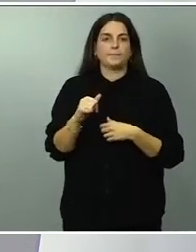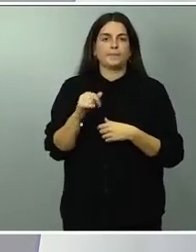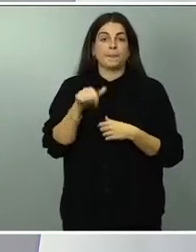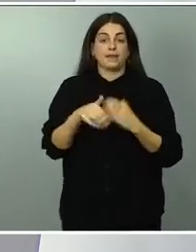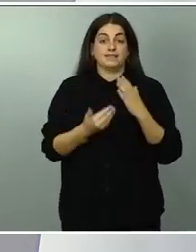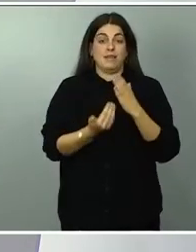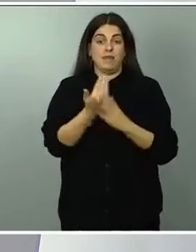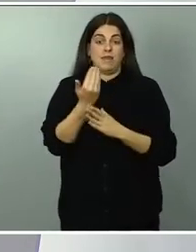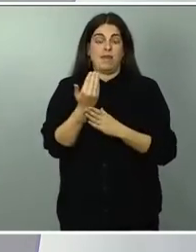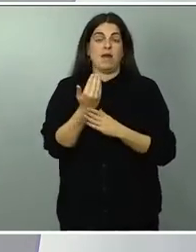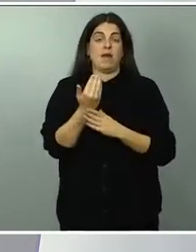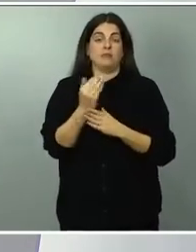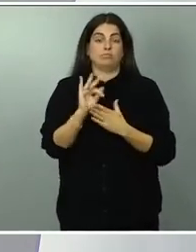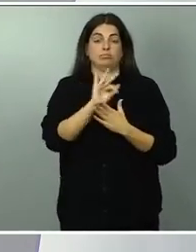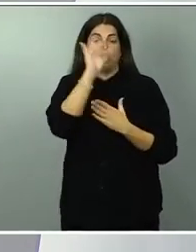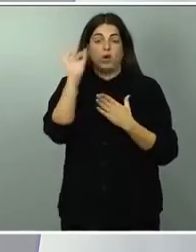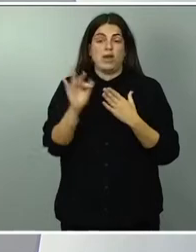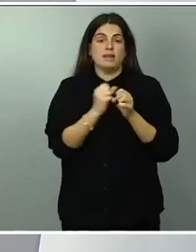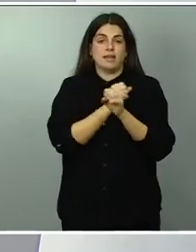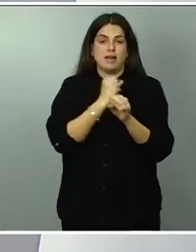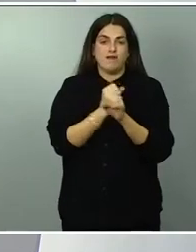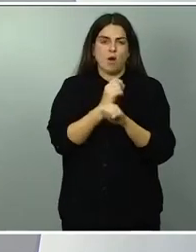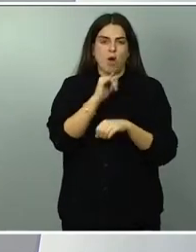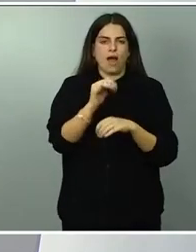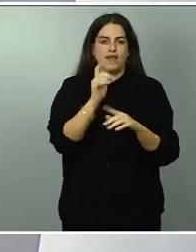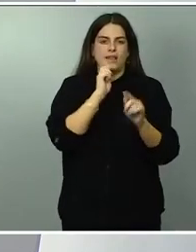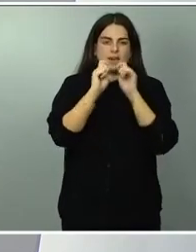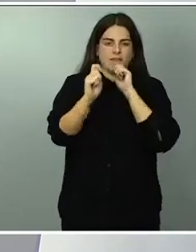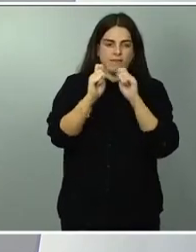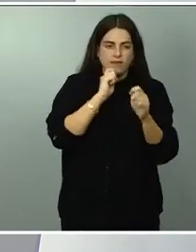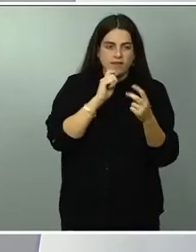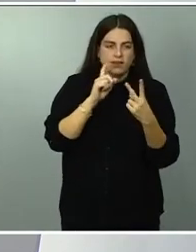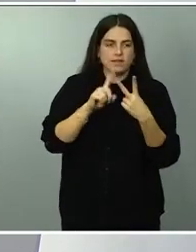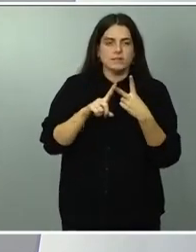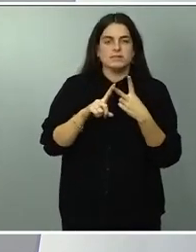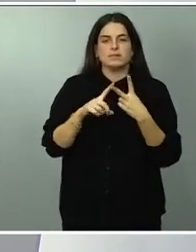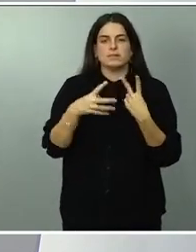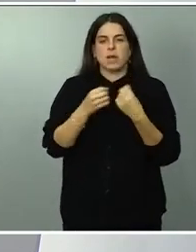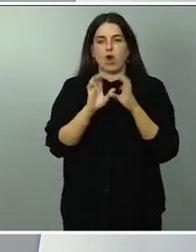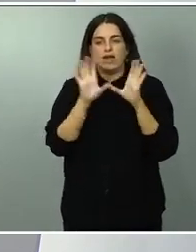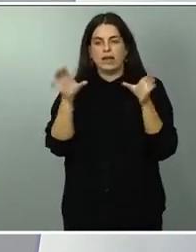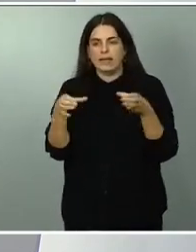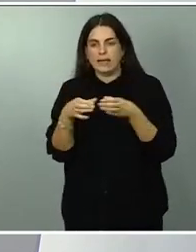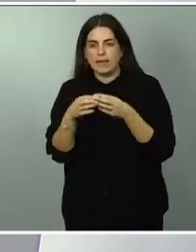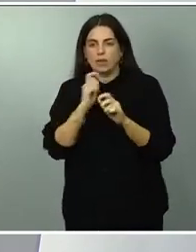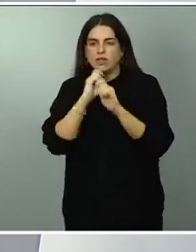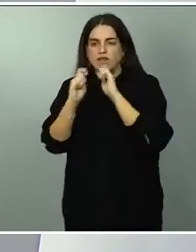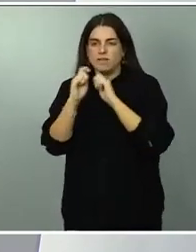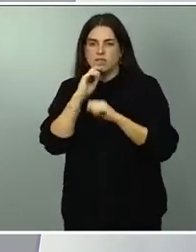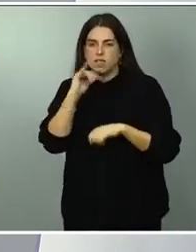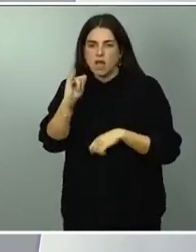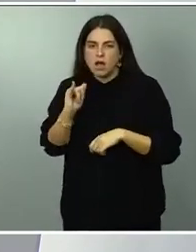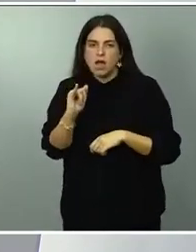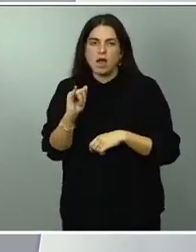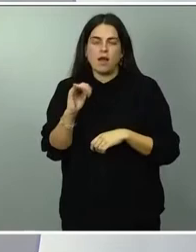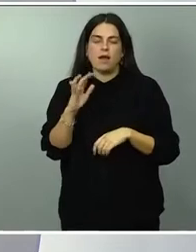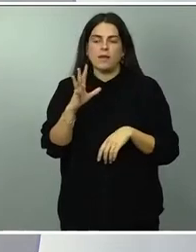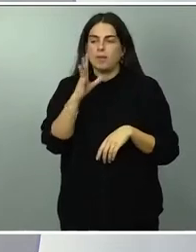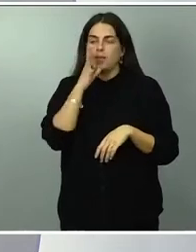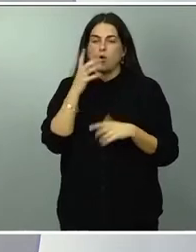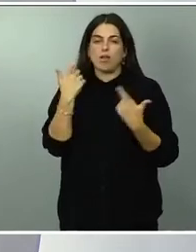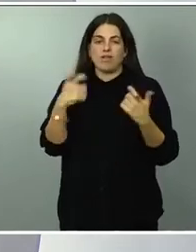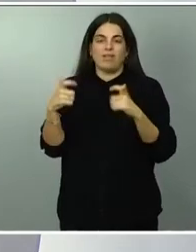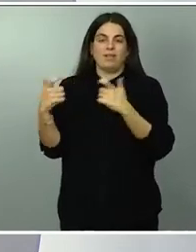entrevistas lo saben tanto con miembros del gobierno como con el equipo de los diferentes ministerios sobre todo de